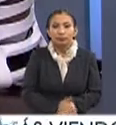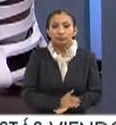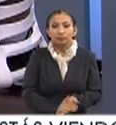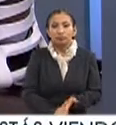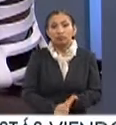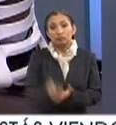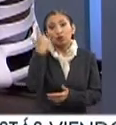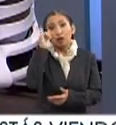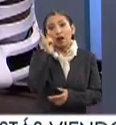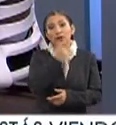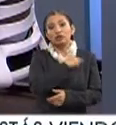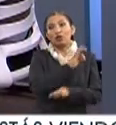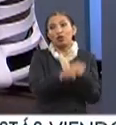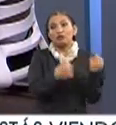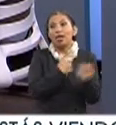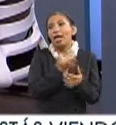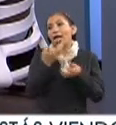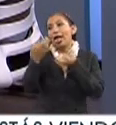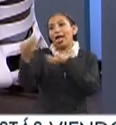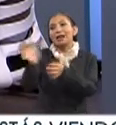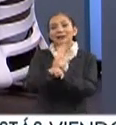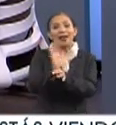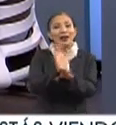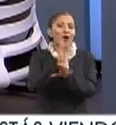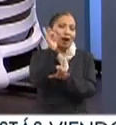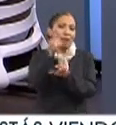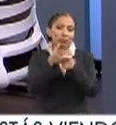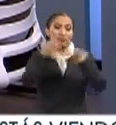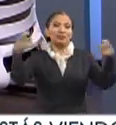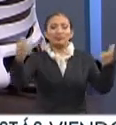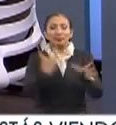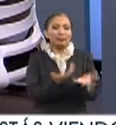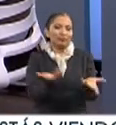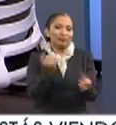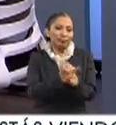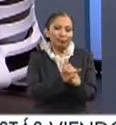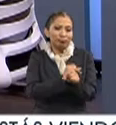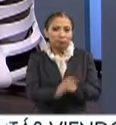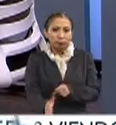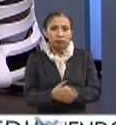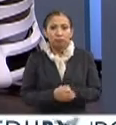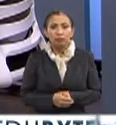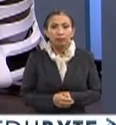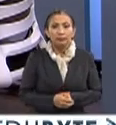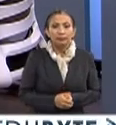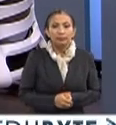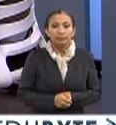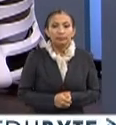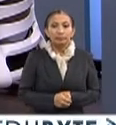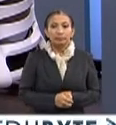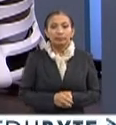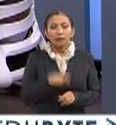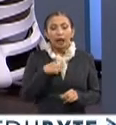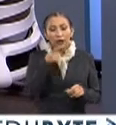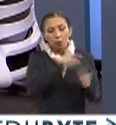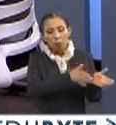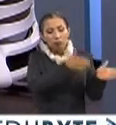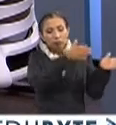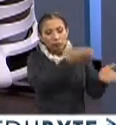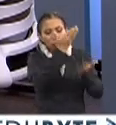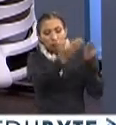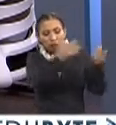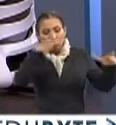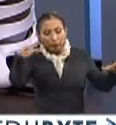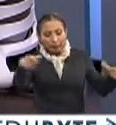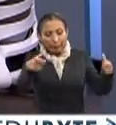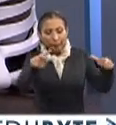ojalá todos tuvieran la sensibilidad para hacer cine, ¿no? Sé que el, por supuesto, de filtros y filtros, filtros, hasta